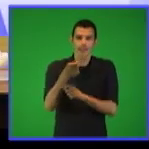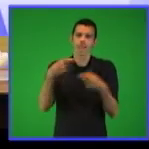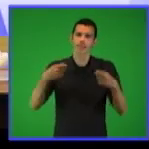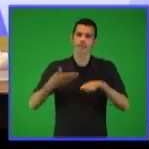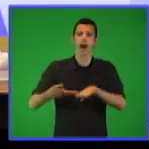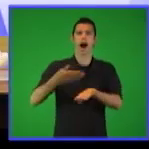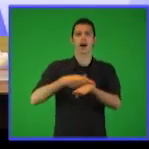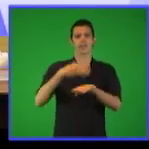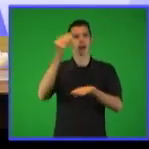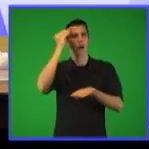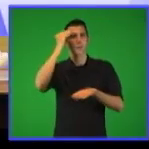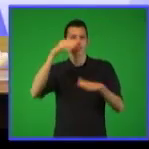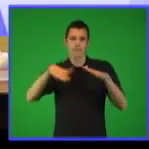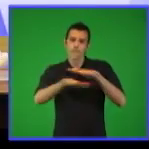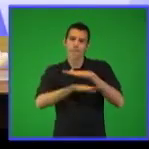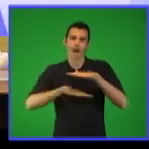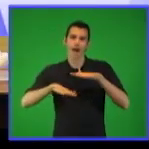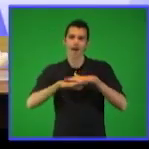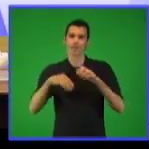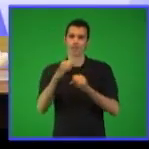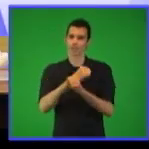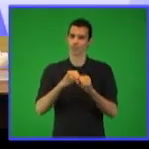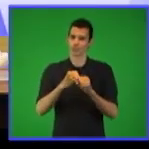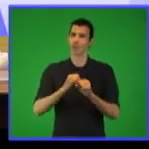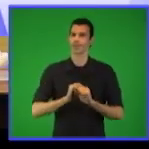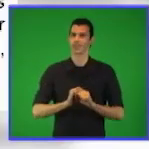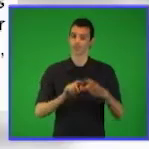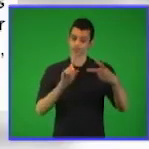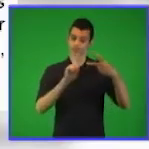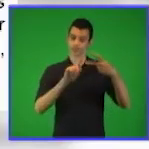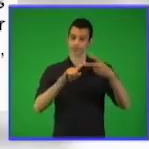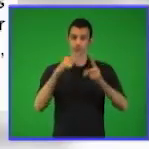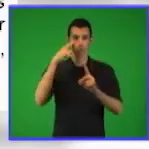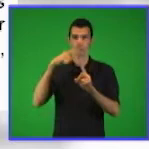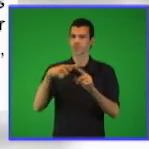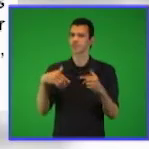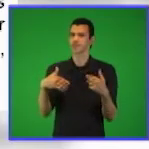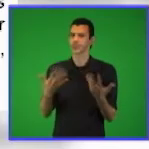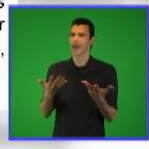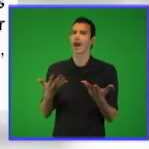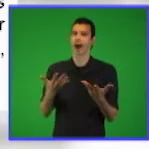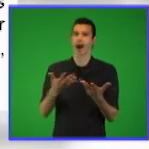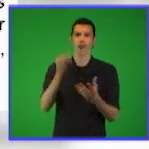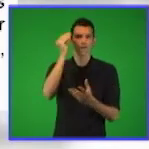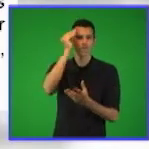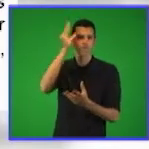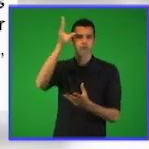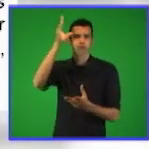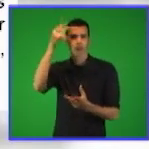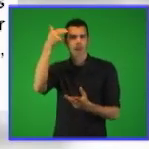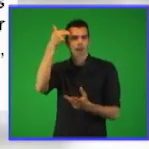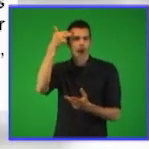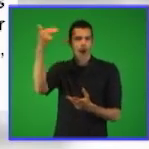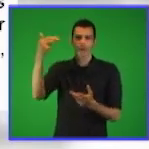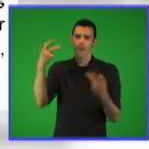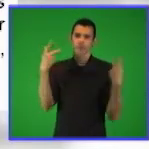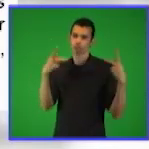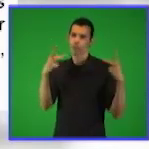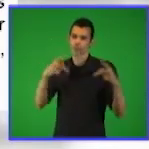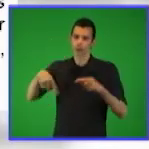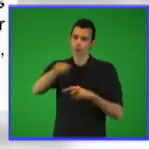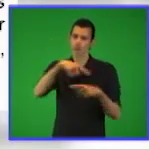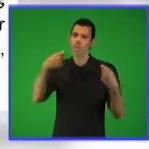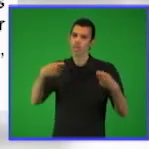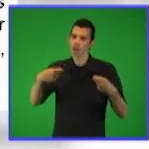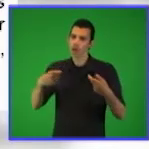sabe hacer bien. Y para contribuir a ello, el segundo objetivo se orienta al desarrollo de una de las habilidades